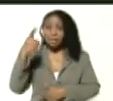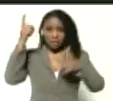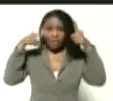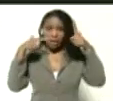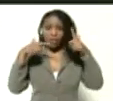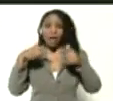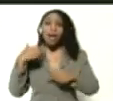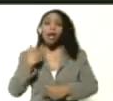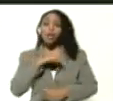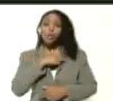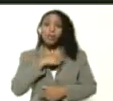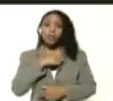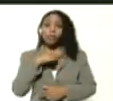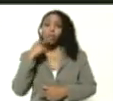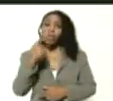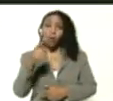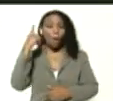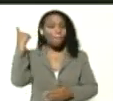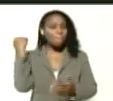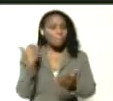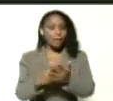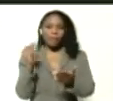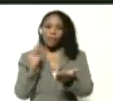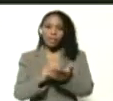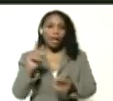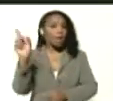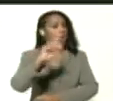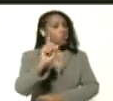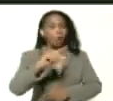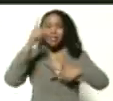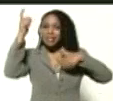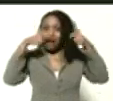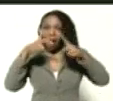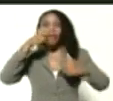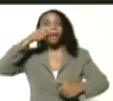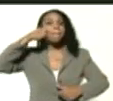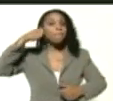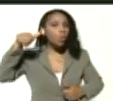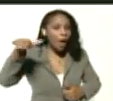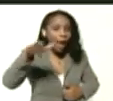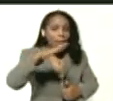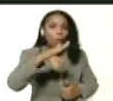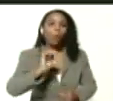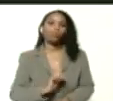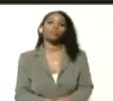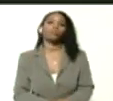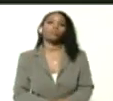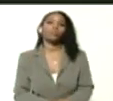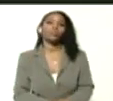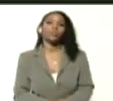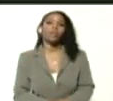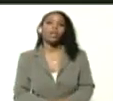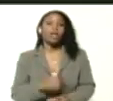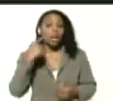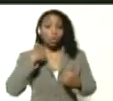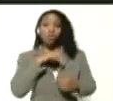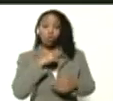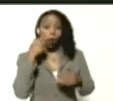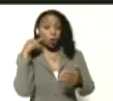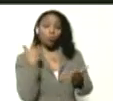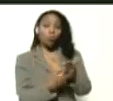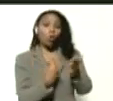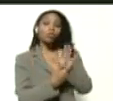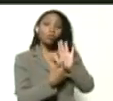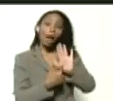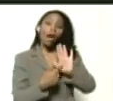y nuestro comandante Chávez lo dijo mil veces, no es Chávez, es un pueblo y lo hemos demostrado o no lo hemos